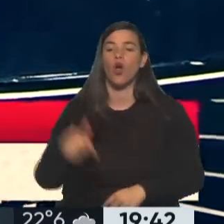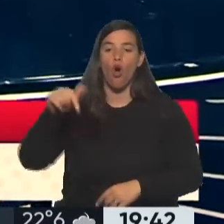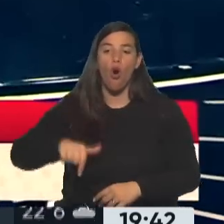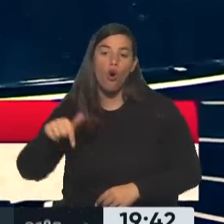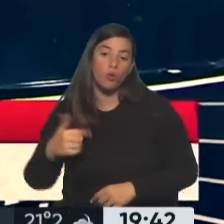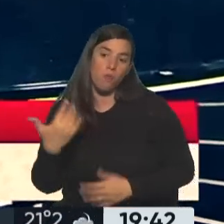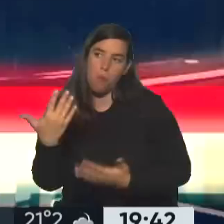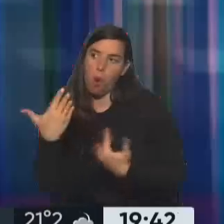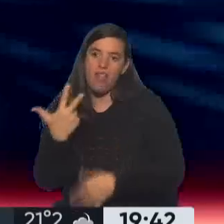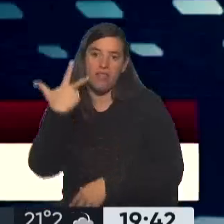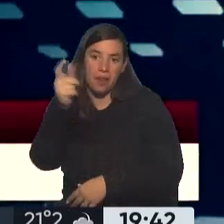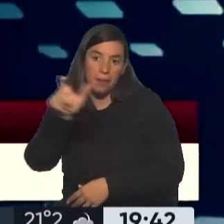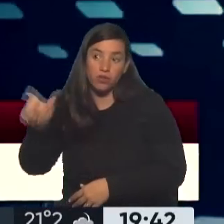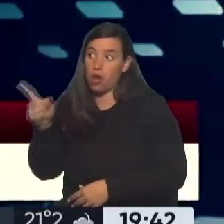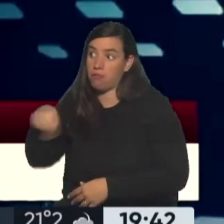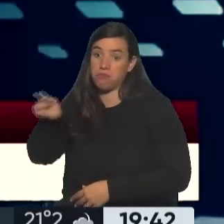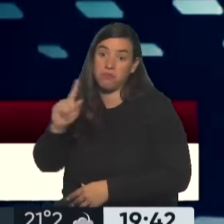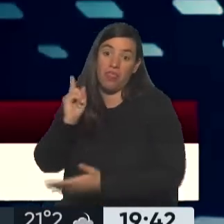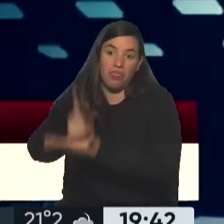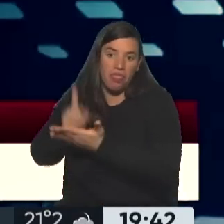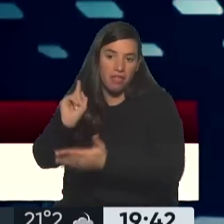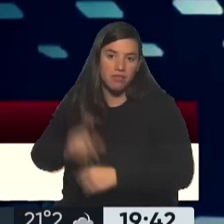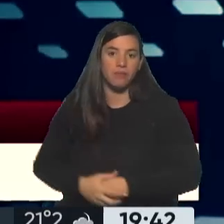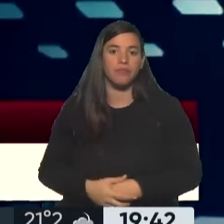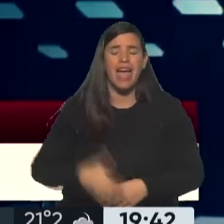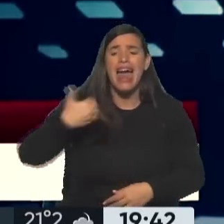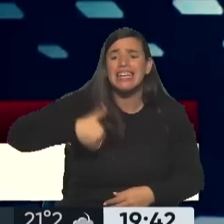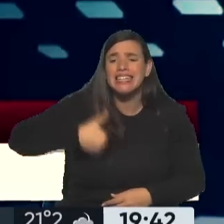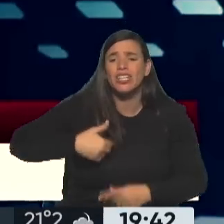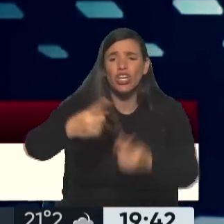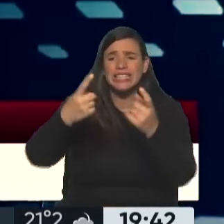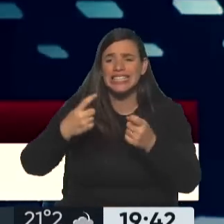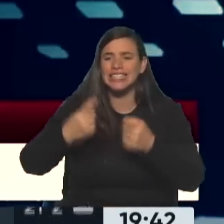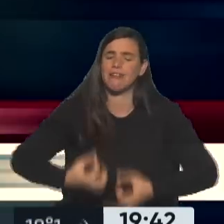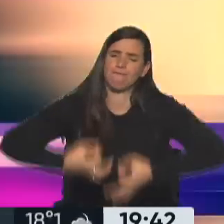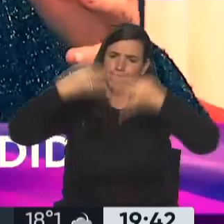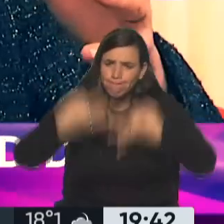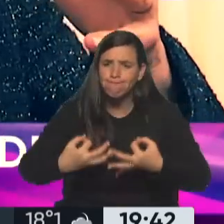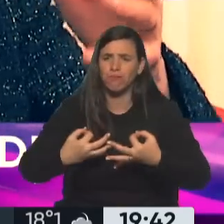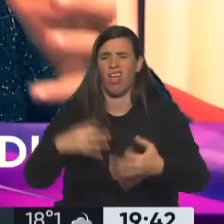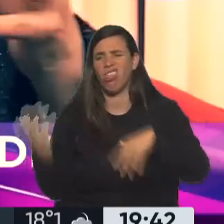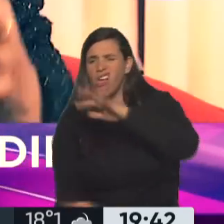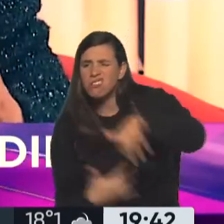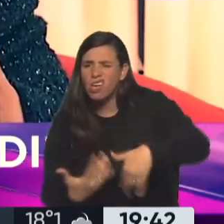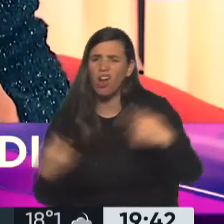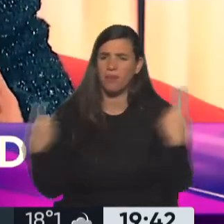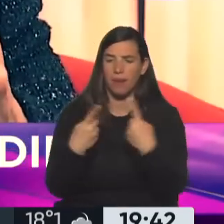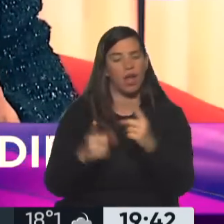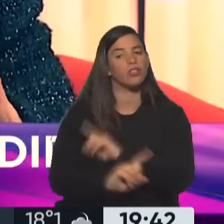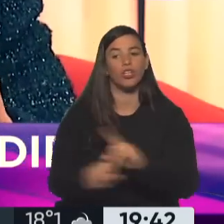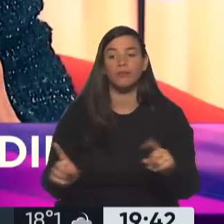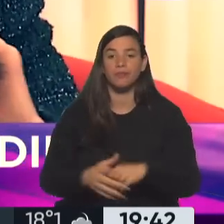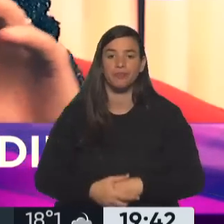Cristian. Ella tendrá que tomar una definición. Los argentinos necesitan certezas, no más desorden, no más pelea. La reta Santilli